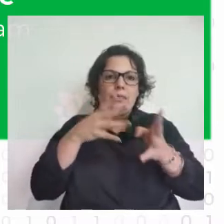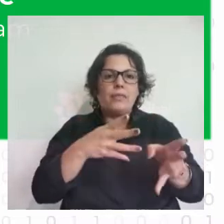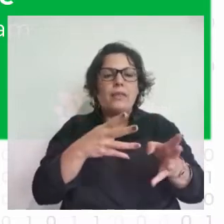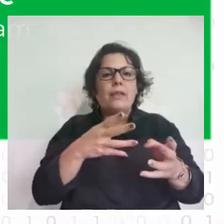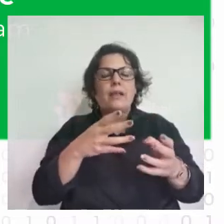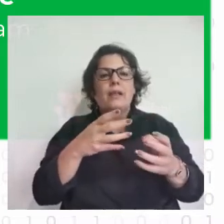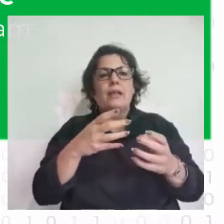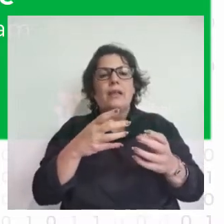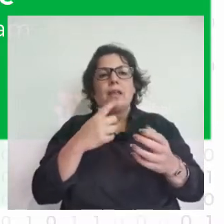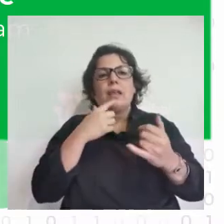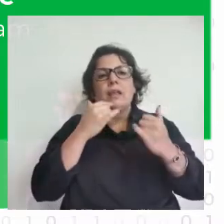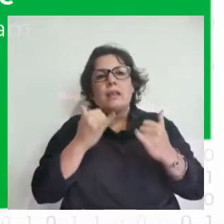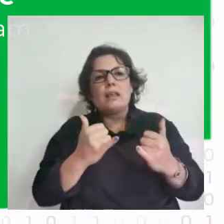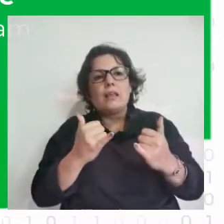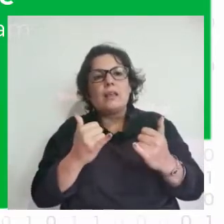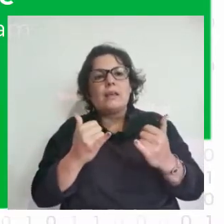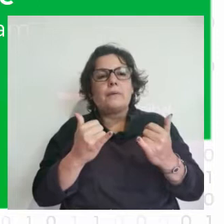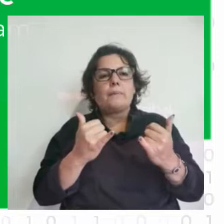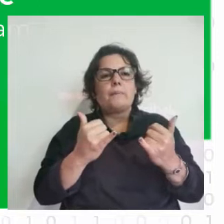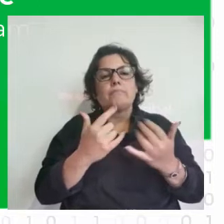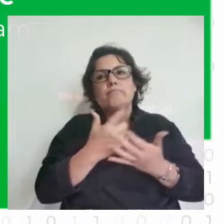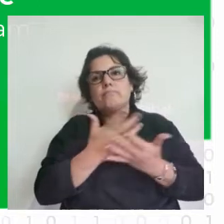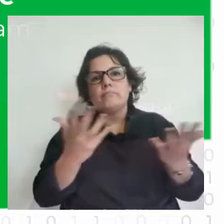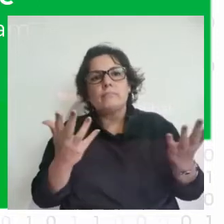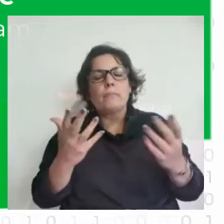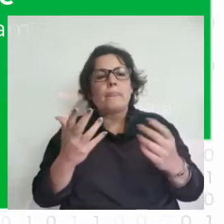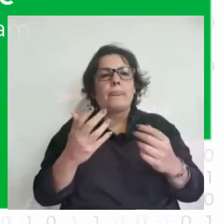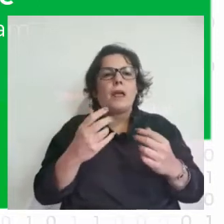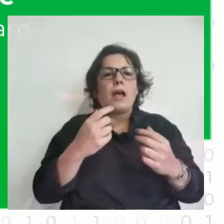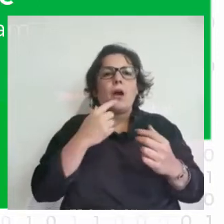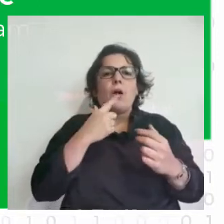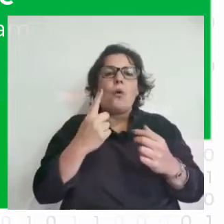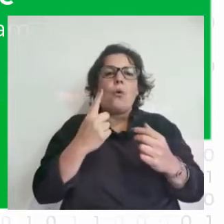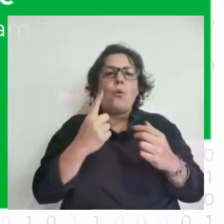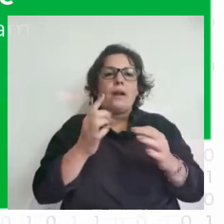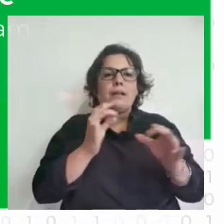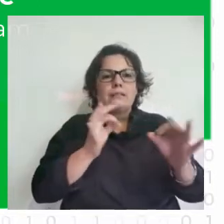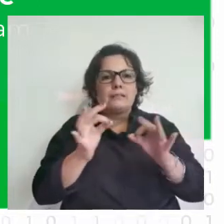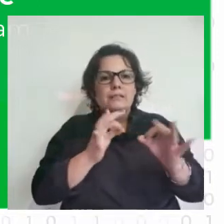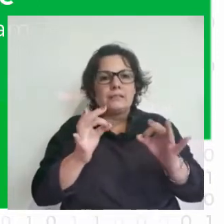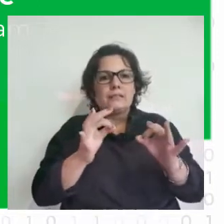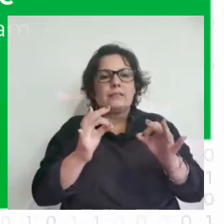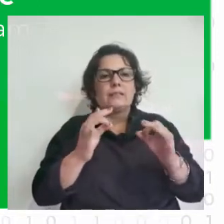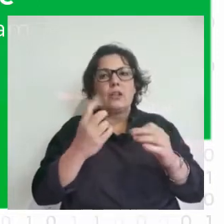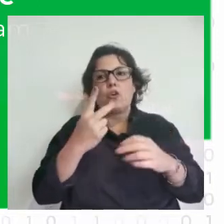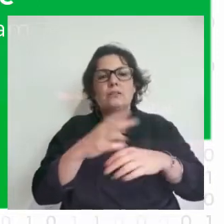Y bueno, un día en una charla entre dos amigas